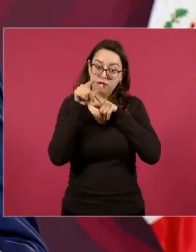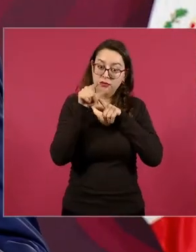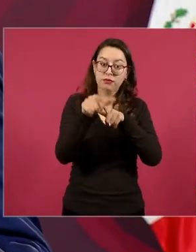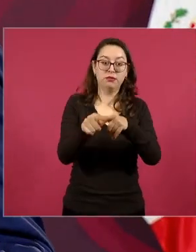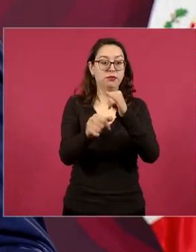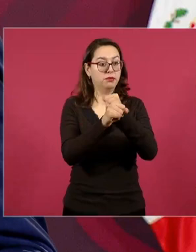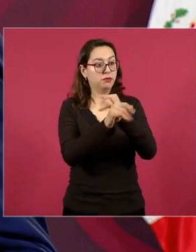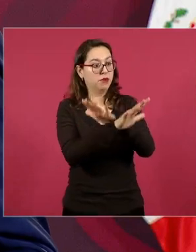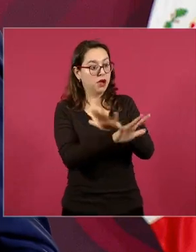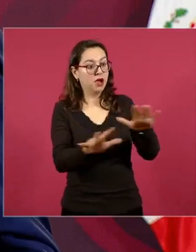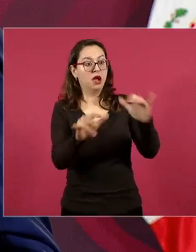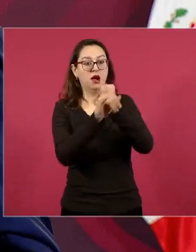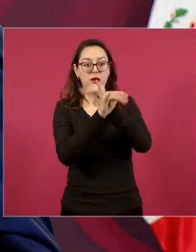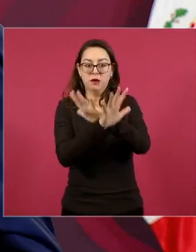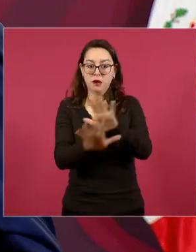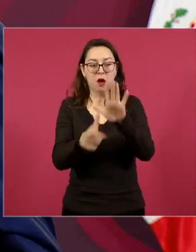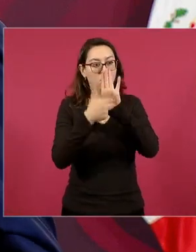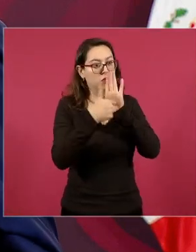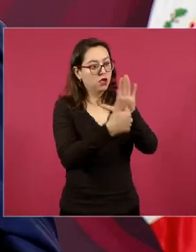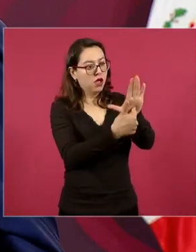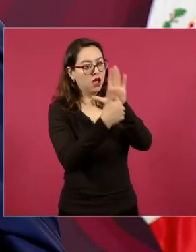pero hace falta